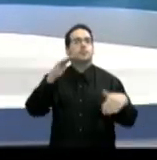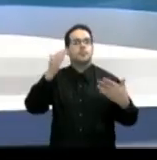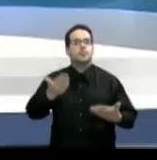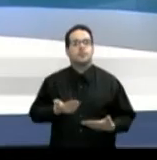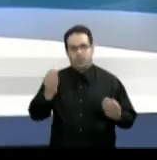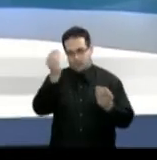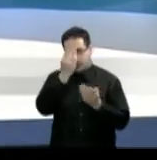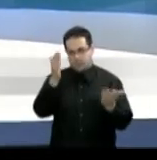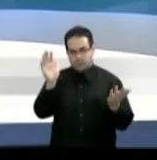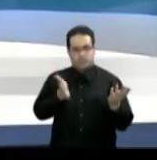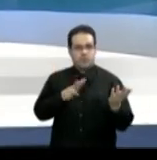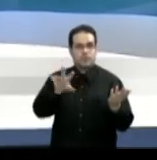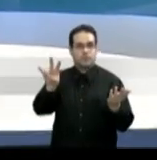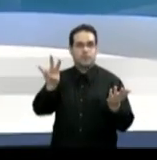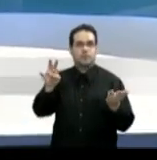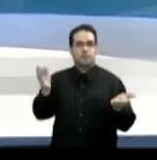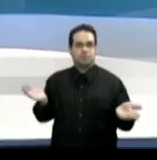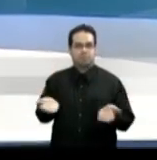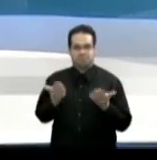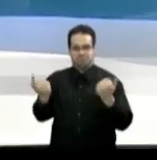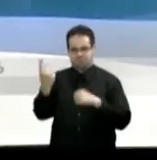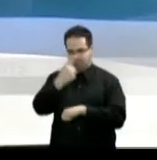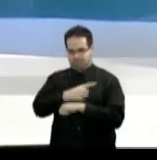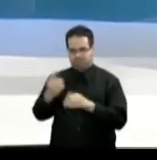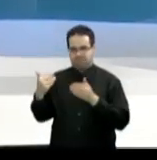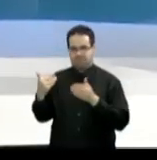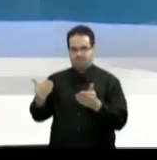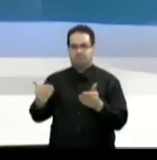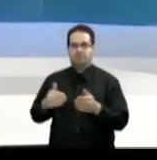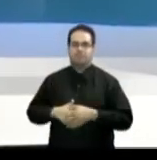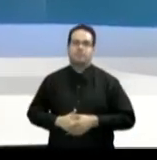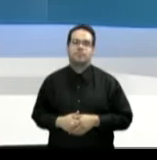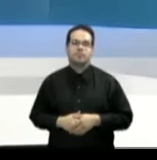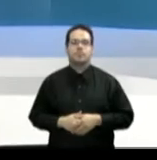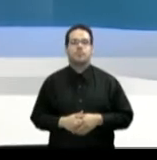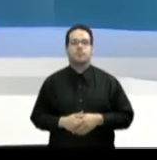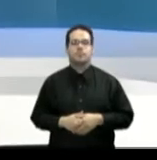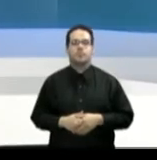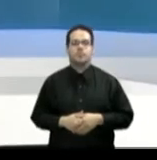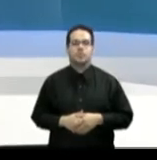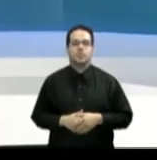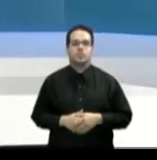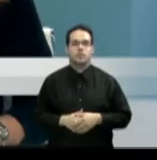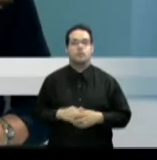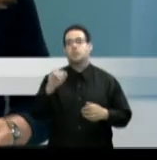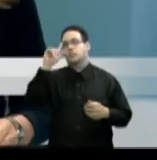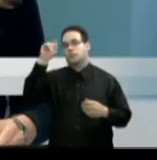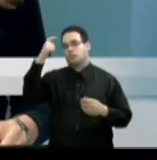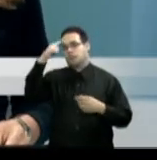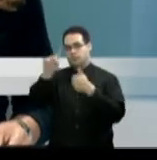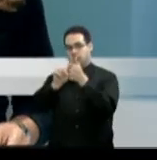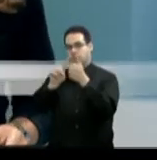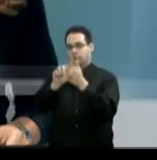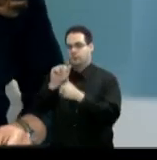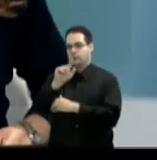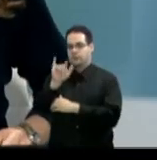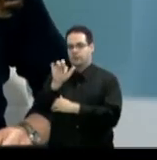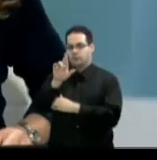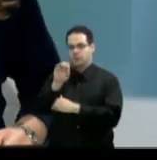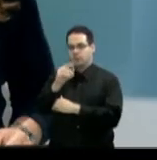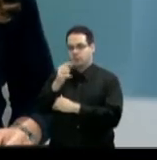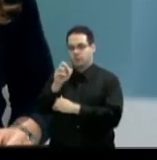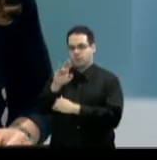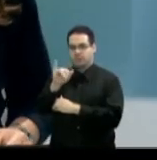Bienvenidos a noticias 24 7 informa de inmediato pasamos a las noticias para hoy el gobernador alejandro garcía